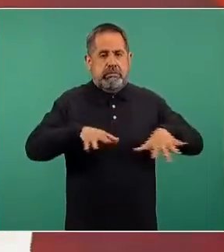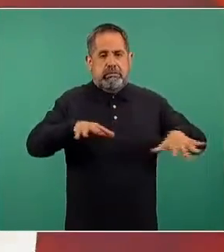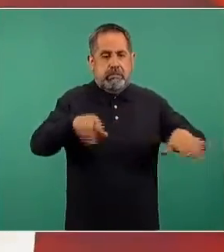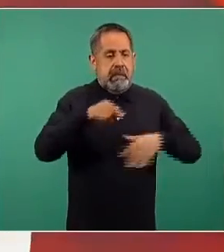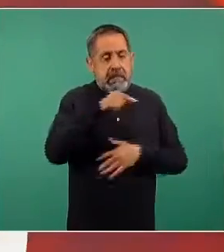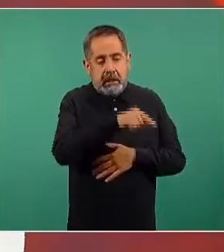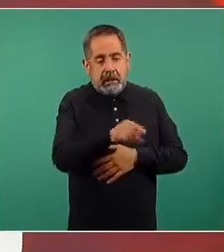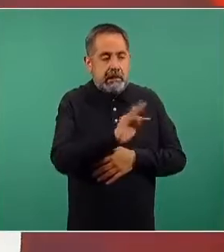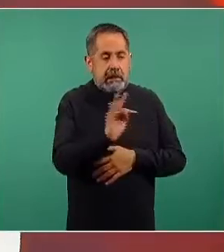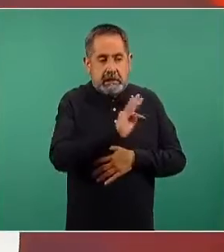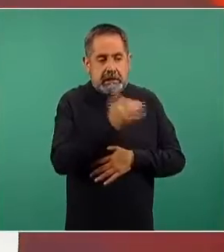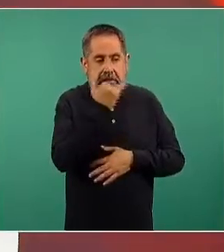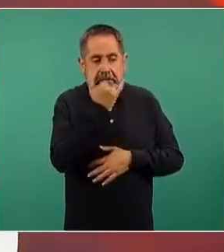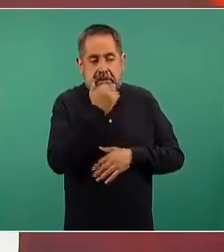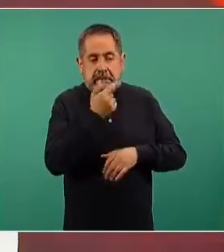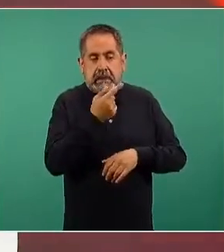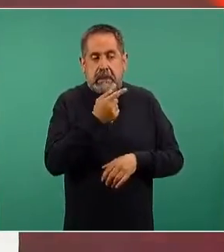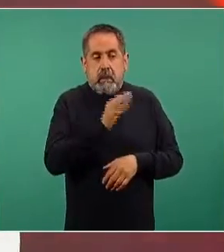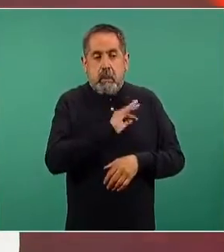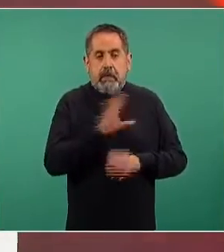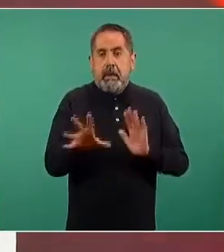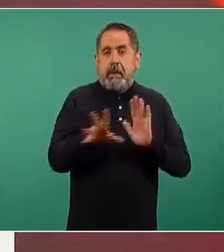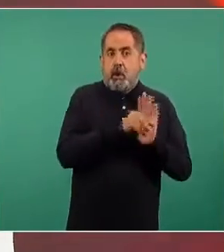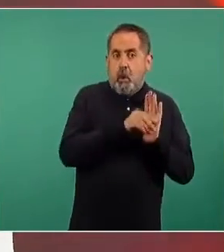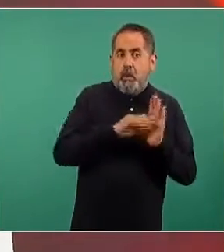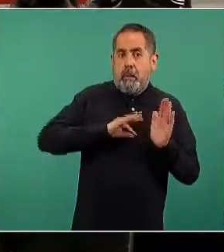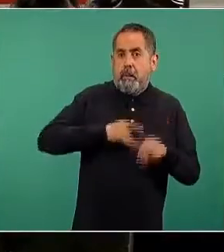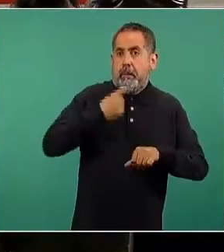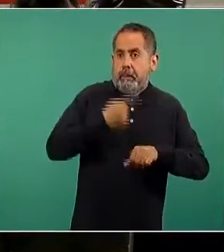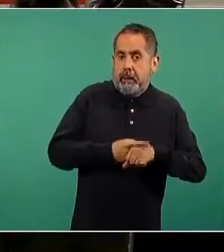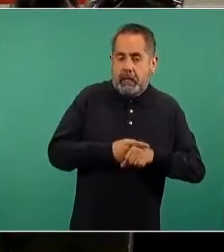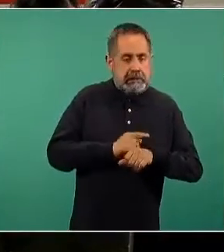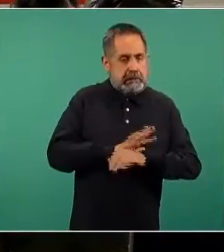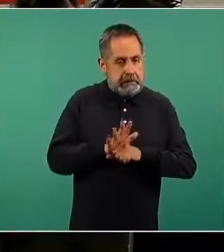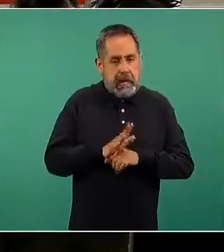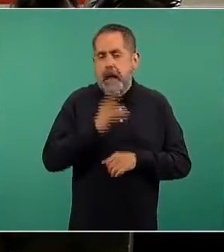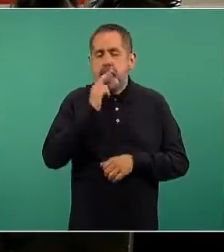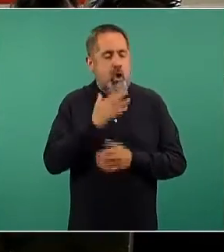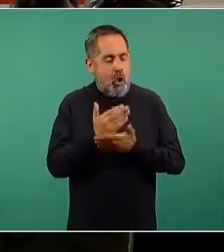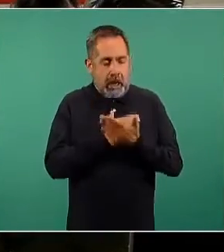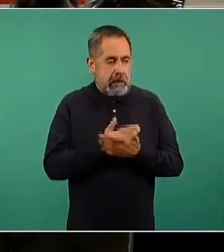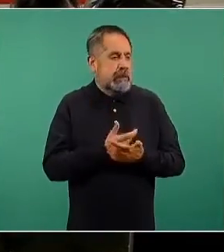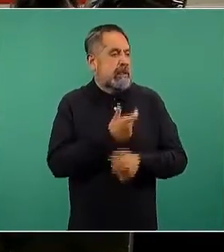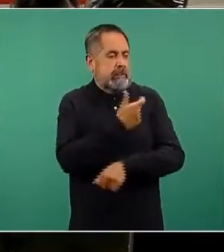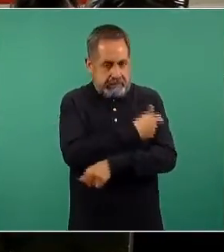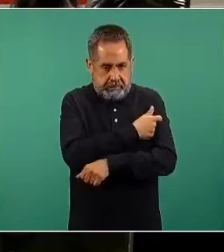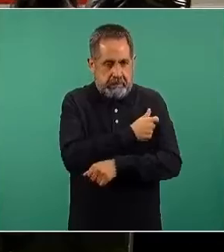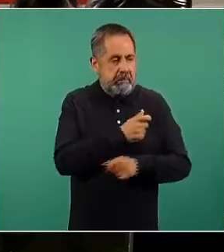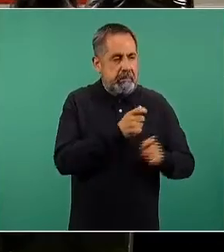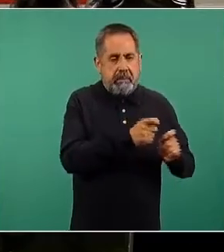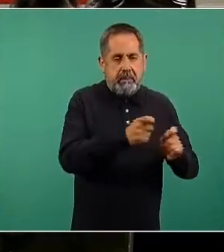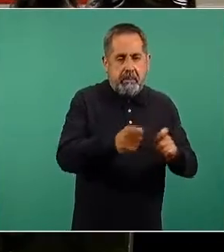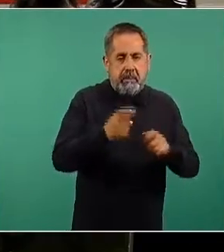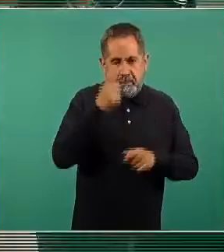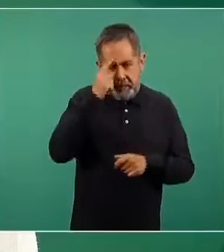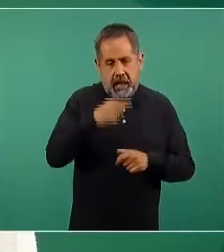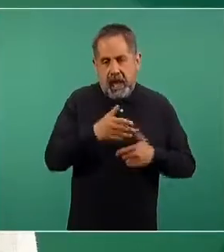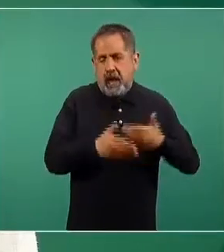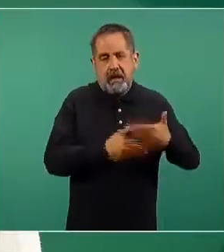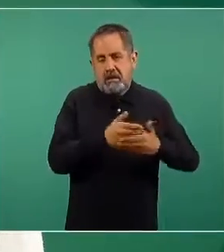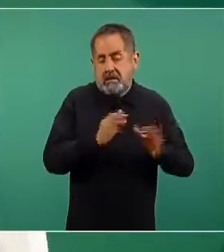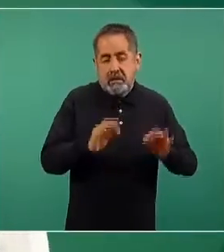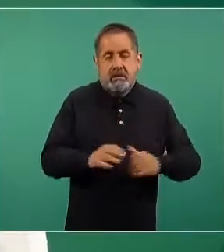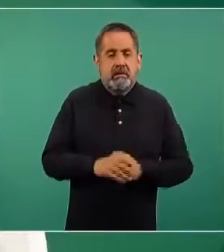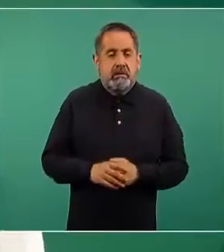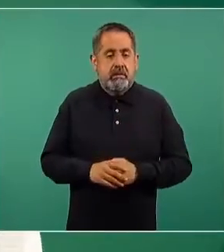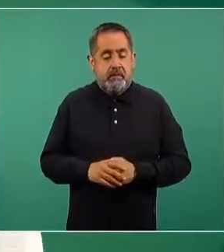-2, pudieran ser personas enfermas de COVID y por lo tanto poner en riesgo de contagio a las personas trabajadoras de la